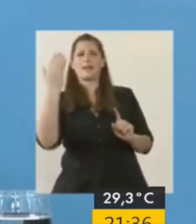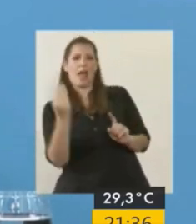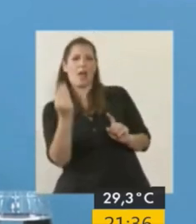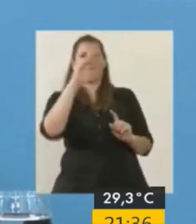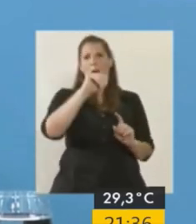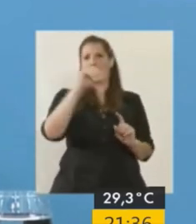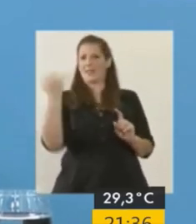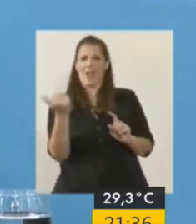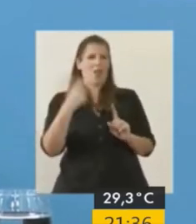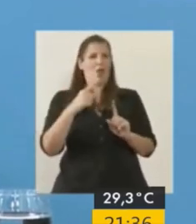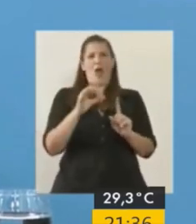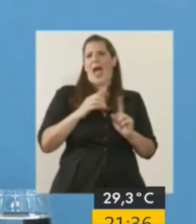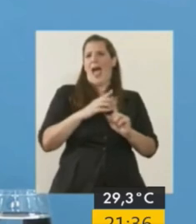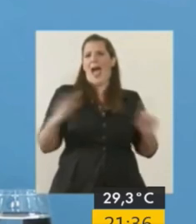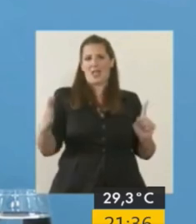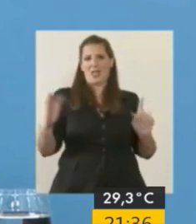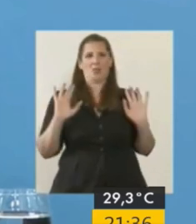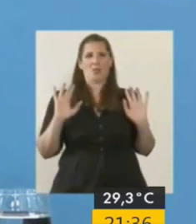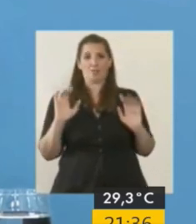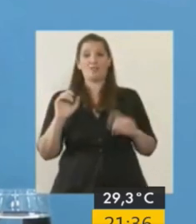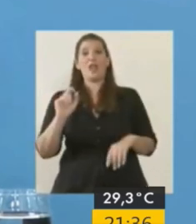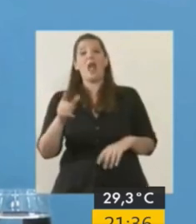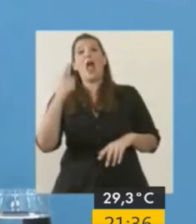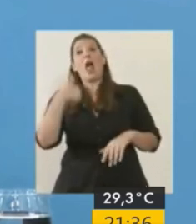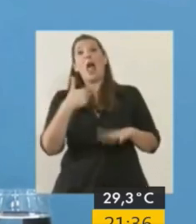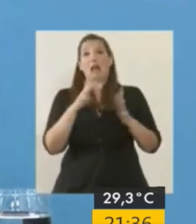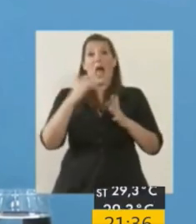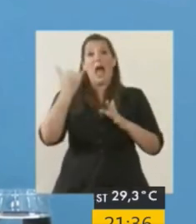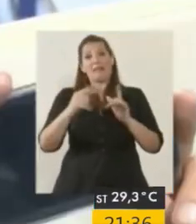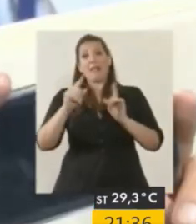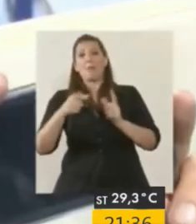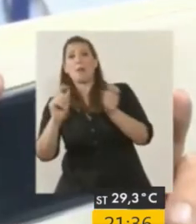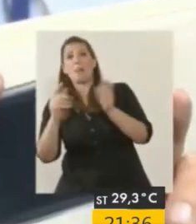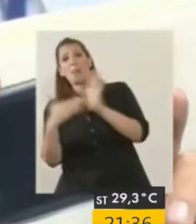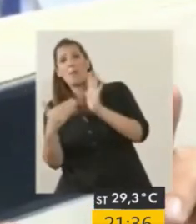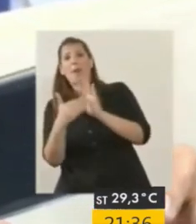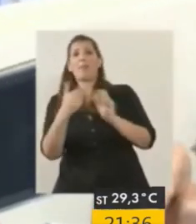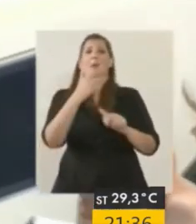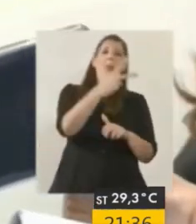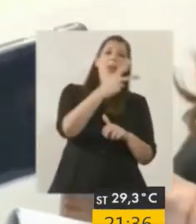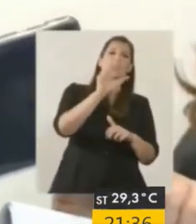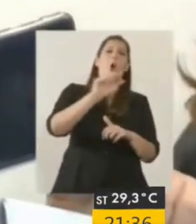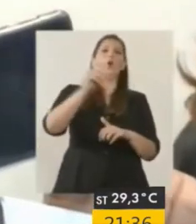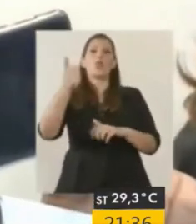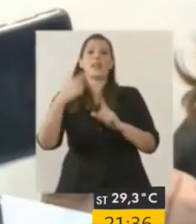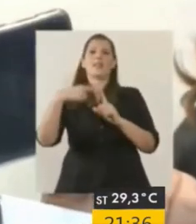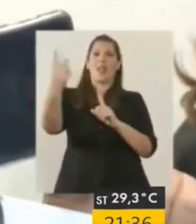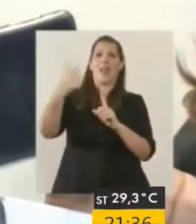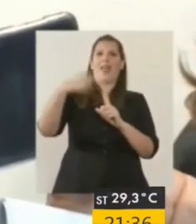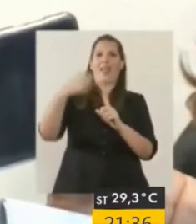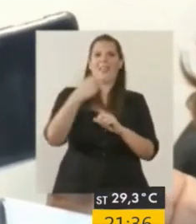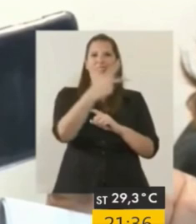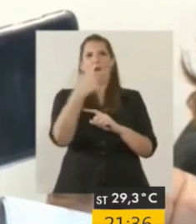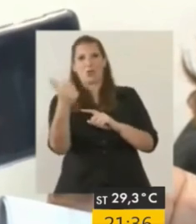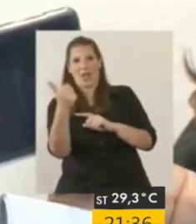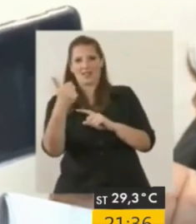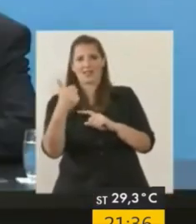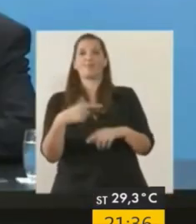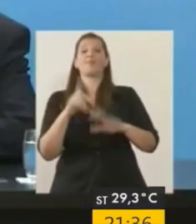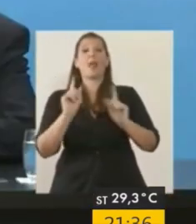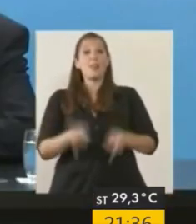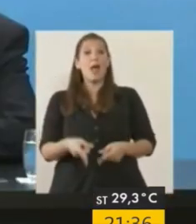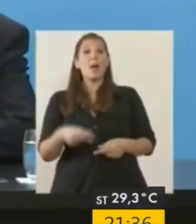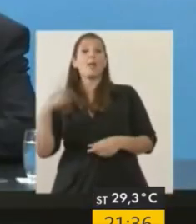El resto del año varía entre 3 y 6 frecuencias. Y por otro lado, en lo que es la ruta Buenos Aires-Río